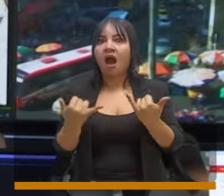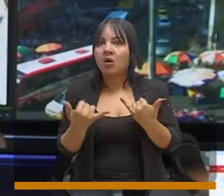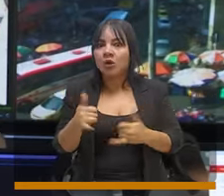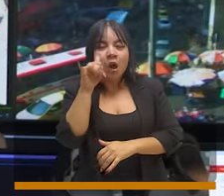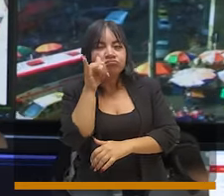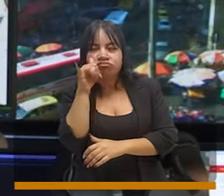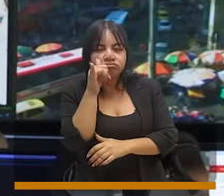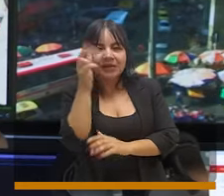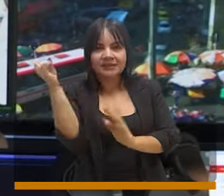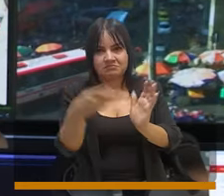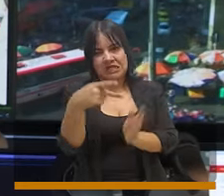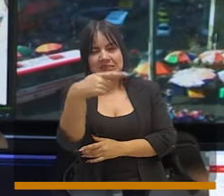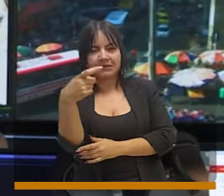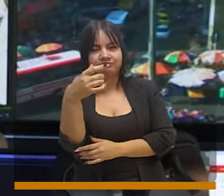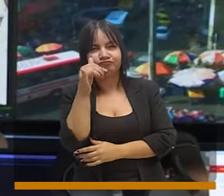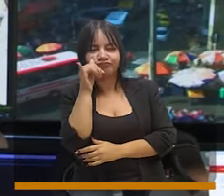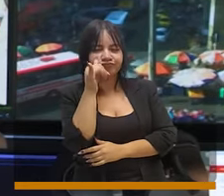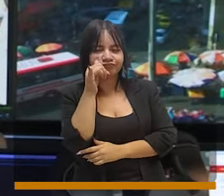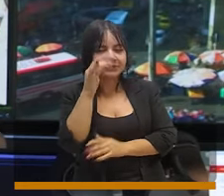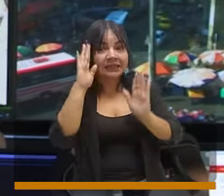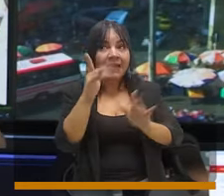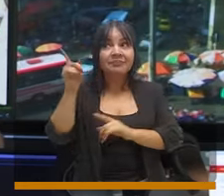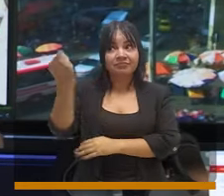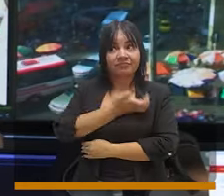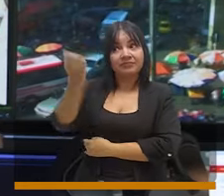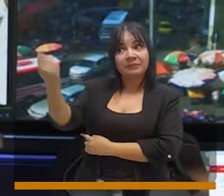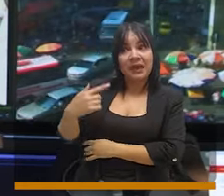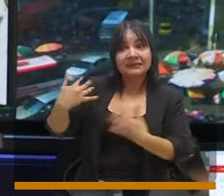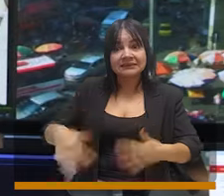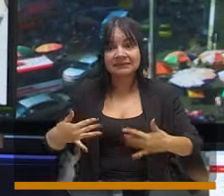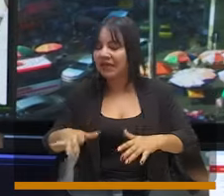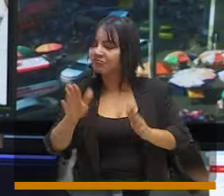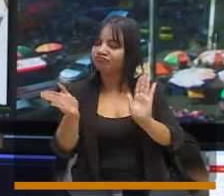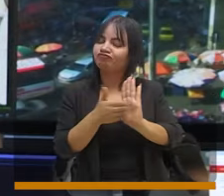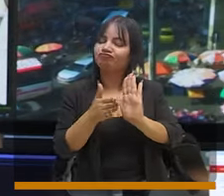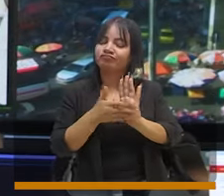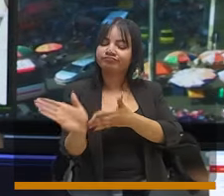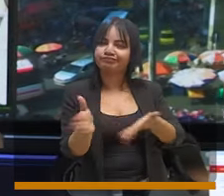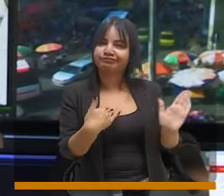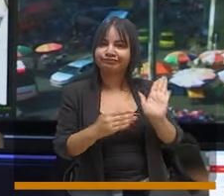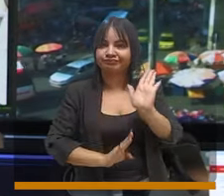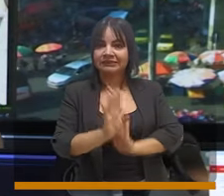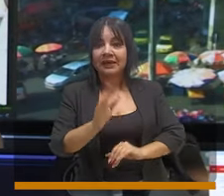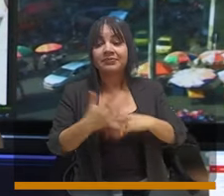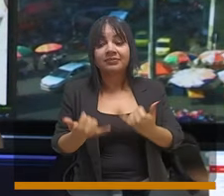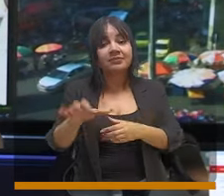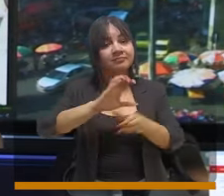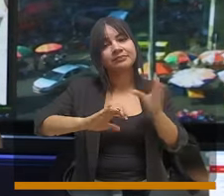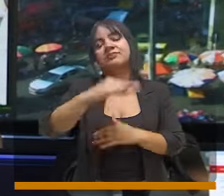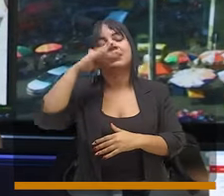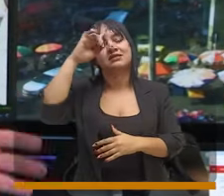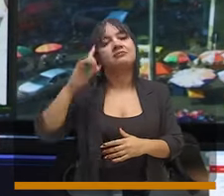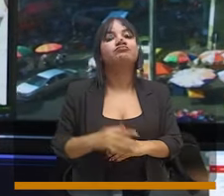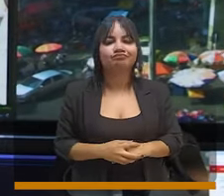Hoy la ciudad cuenta con un poco más de 3.100 cámaras. Y por instrucción del alcalde Federico Gutiérrez, y tal cual como quedó plasmado en el plan de desarrollo, esta